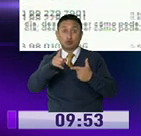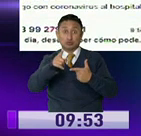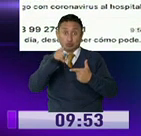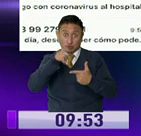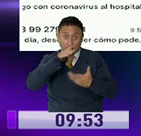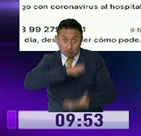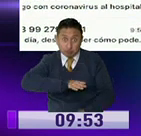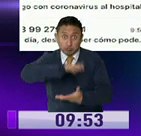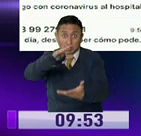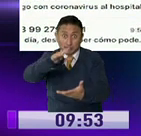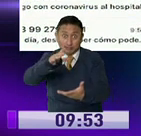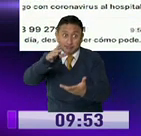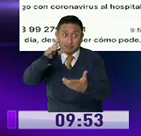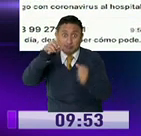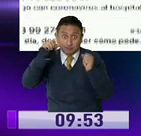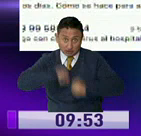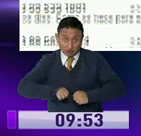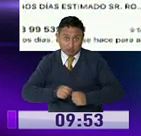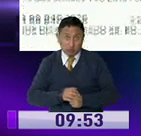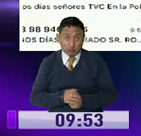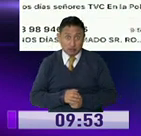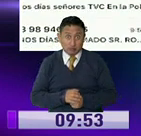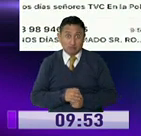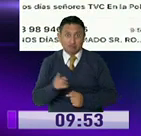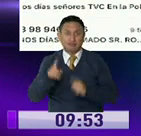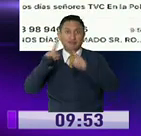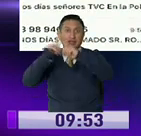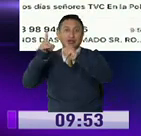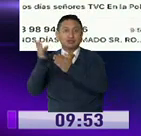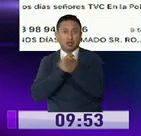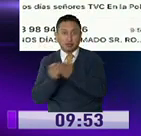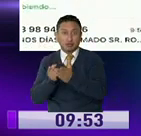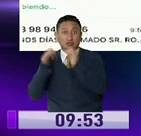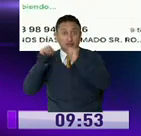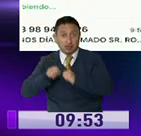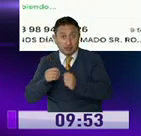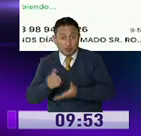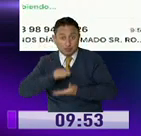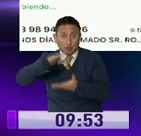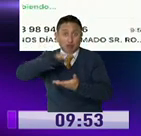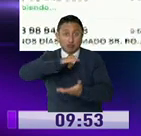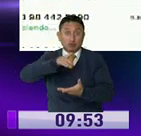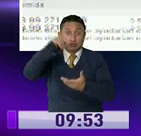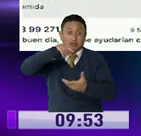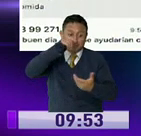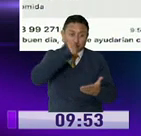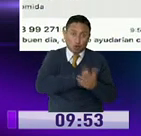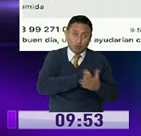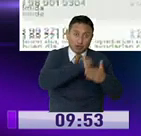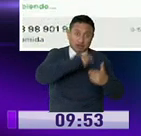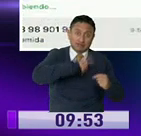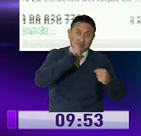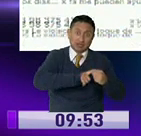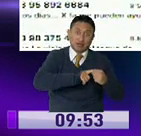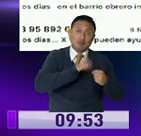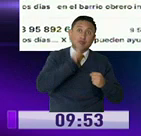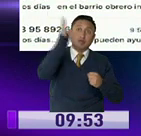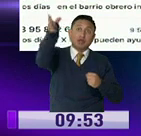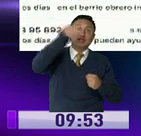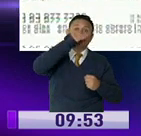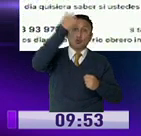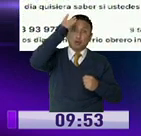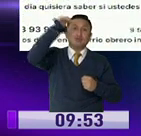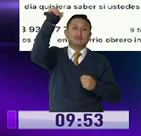enviarles? Bueno, si hay cómo enviarles. Hay varios servicios que están trabajando. Usted lo puede enviar desde Quito a Santo